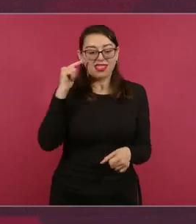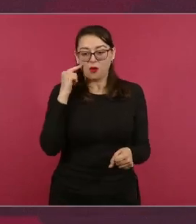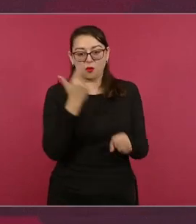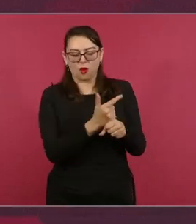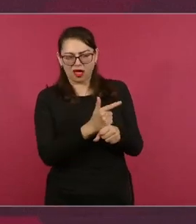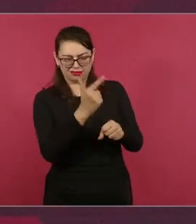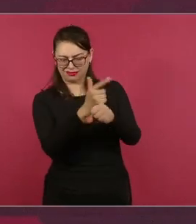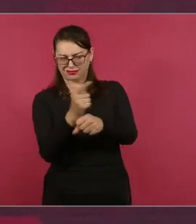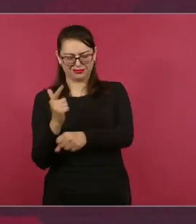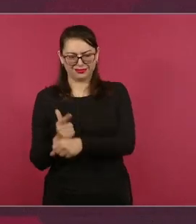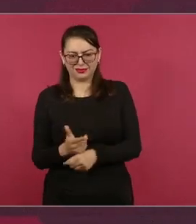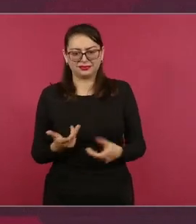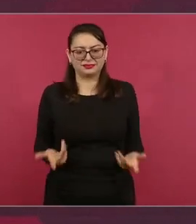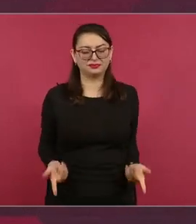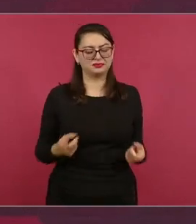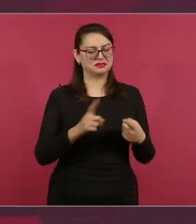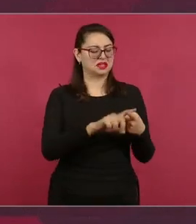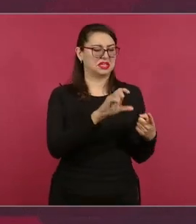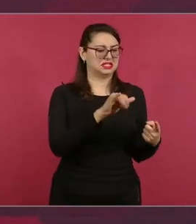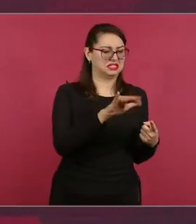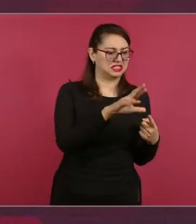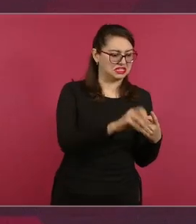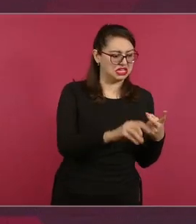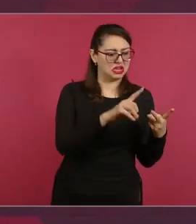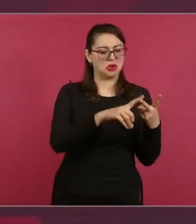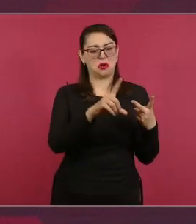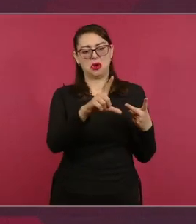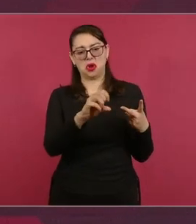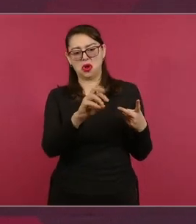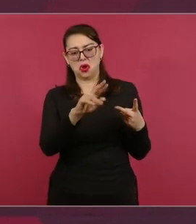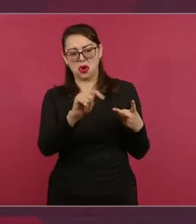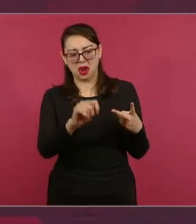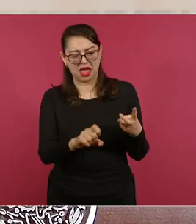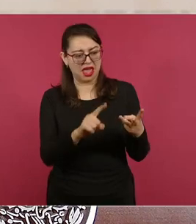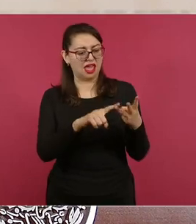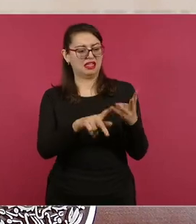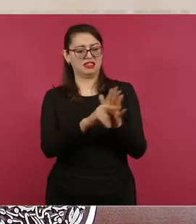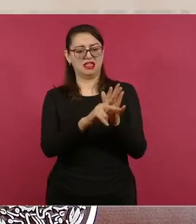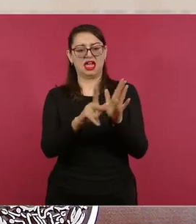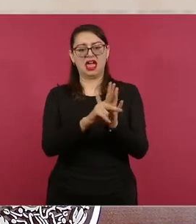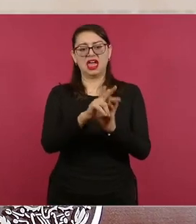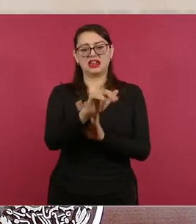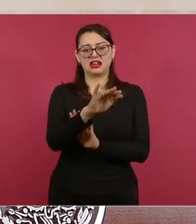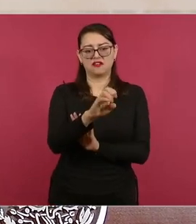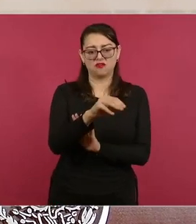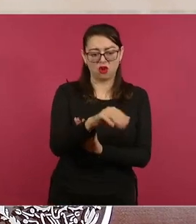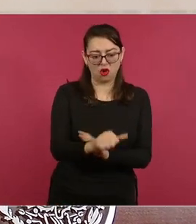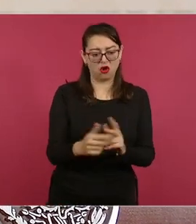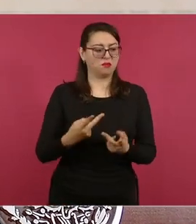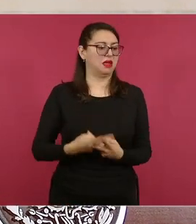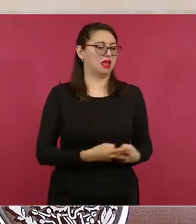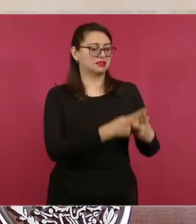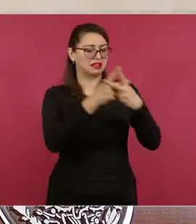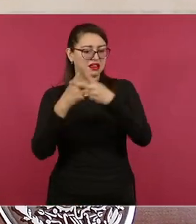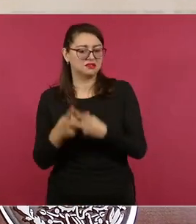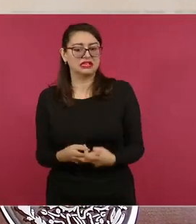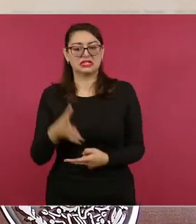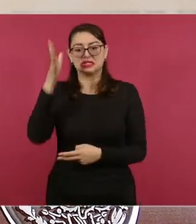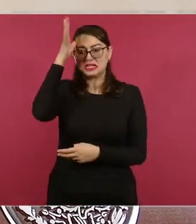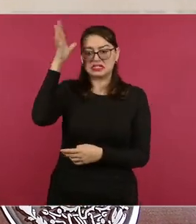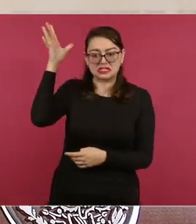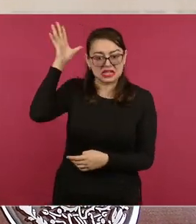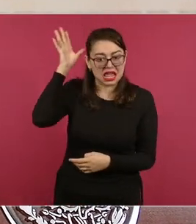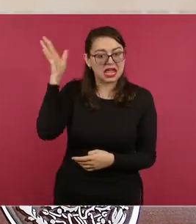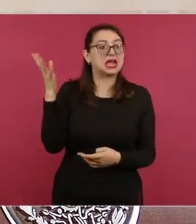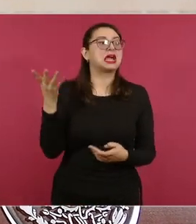el Reforma y a lo que dice en Televisa, en Azteca, en